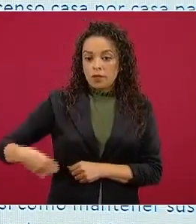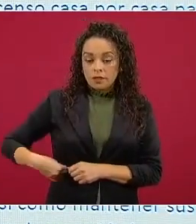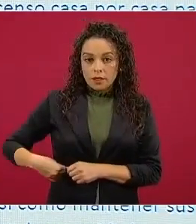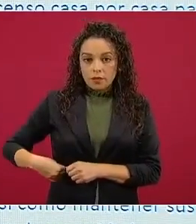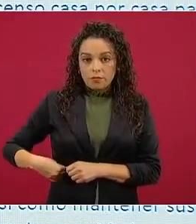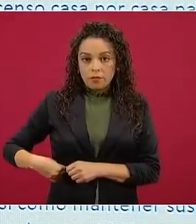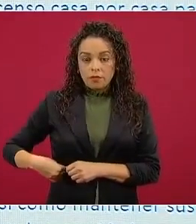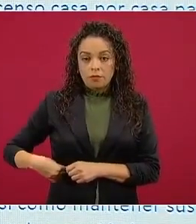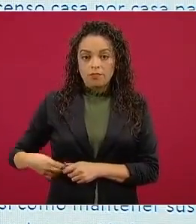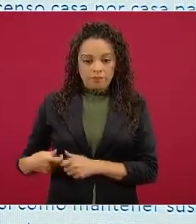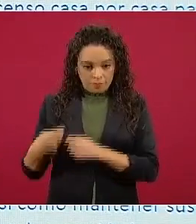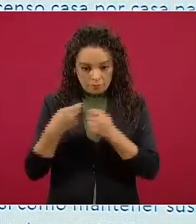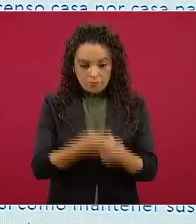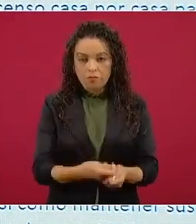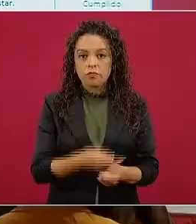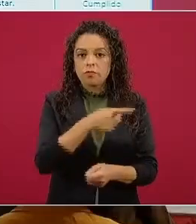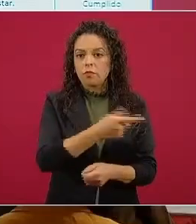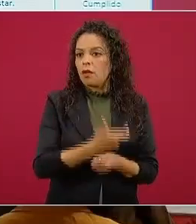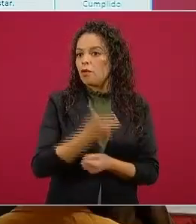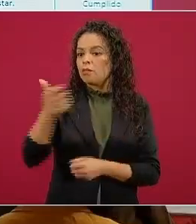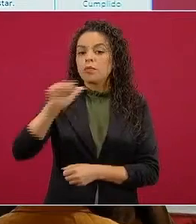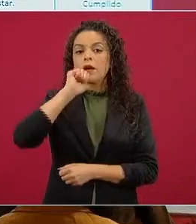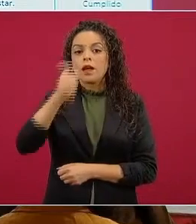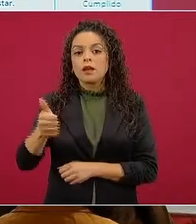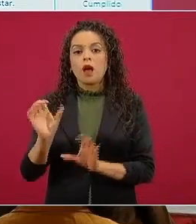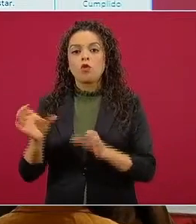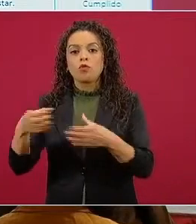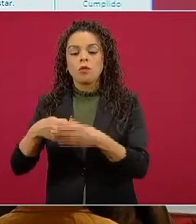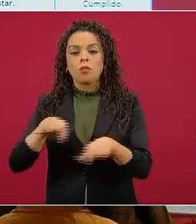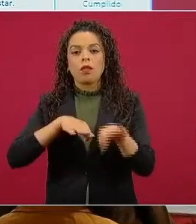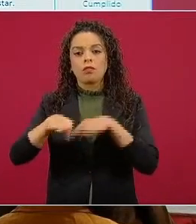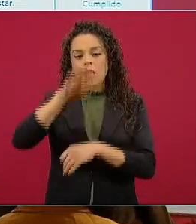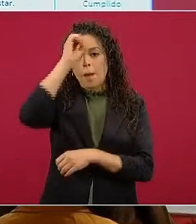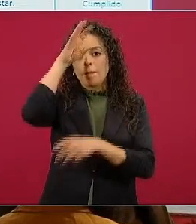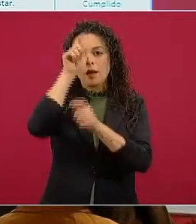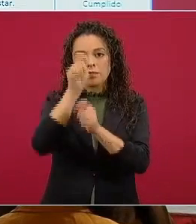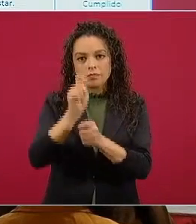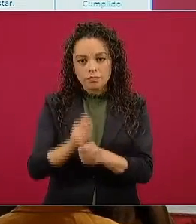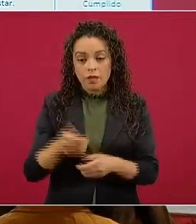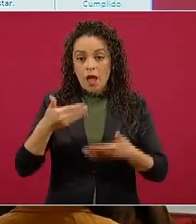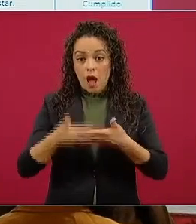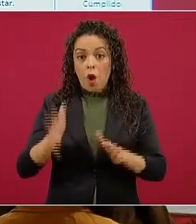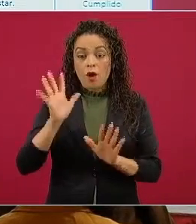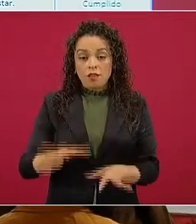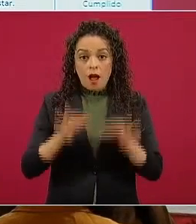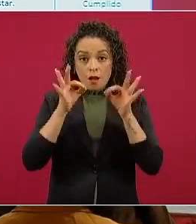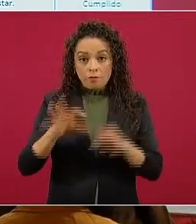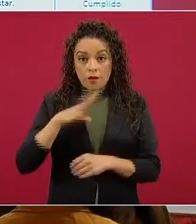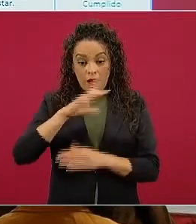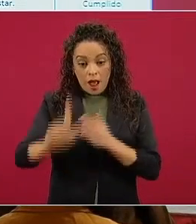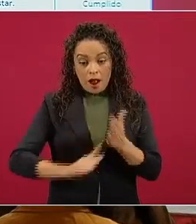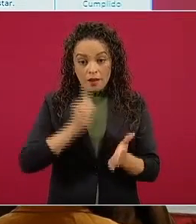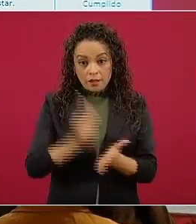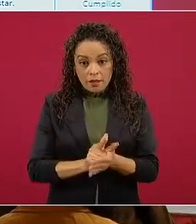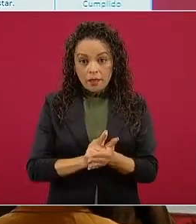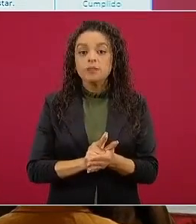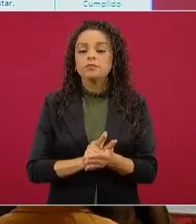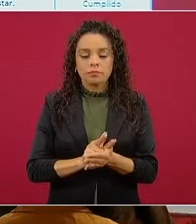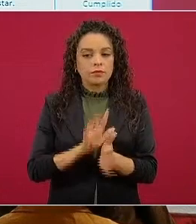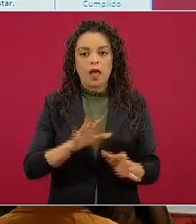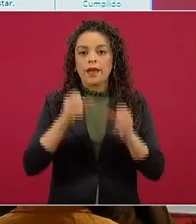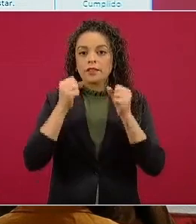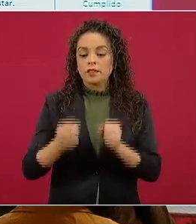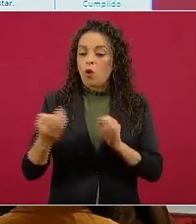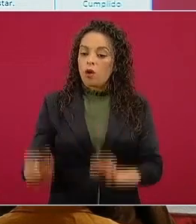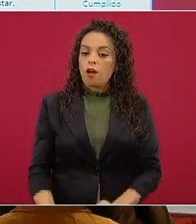mineras. Ahora, ya se resolvió legalmente y estos recursos van a llegar de manera directa, sobre